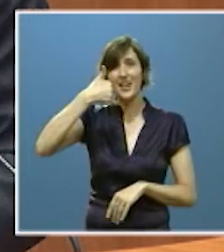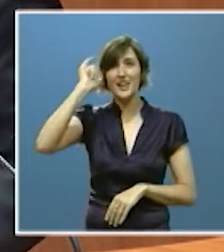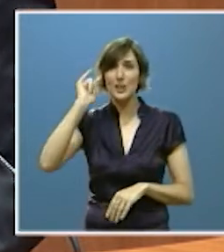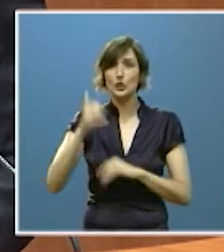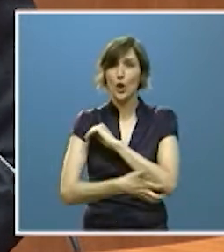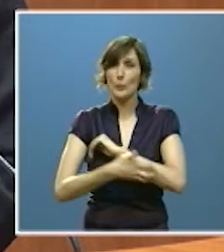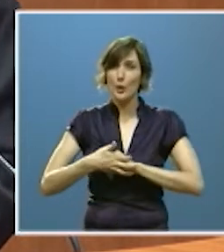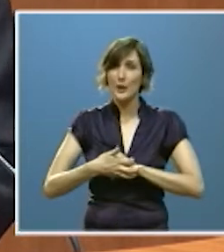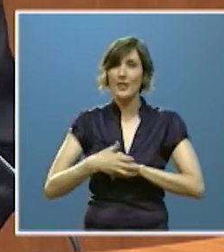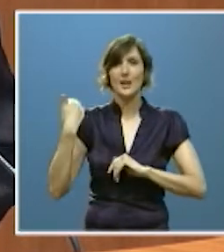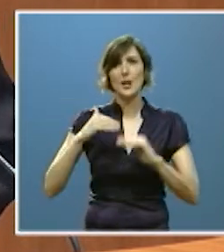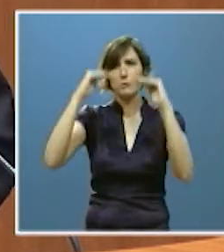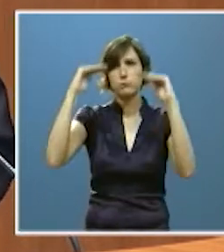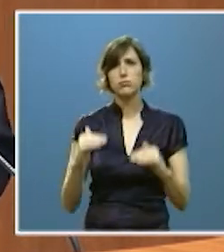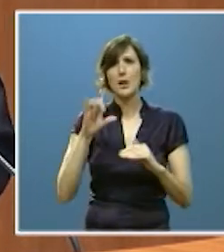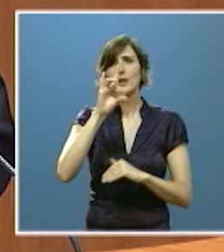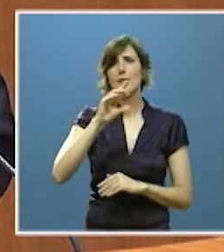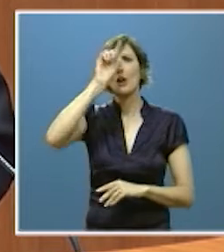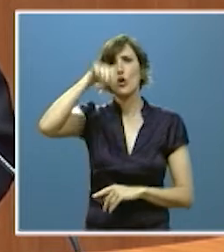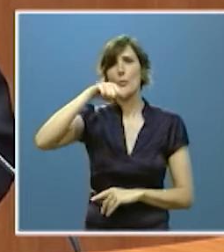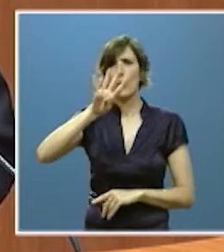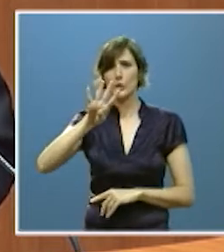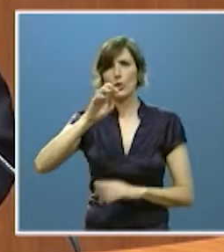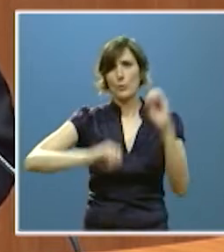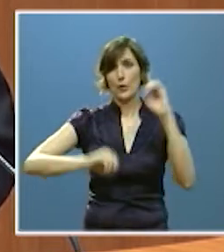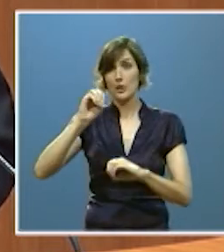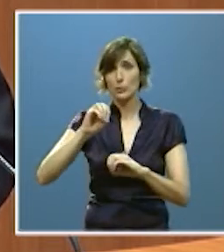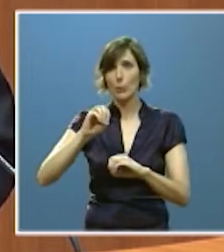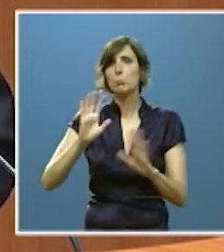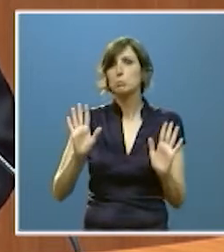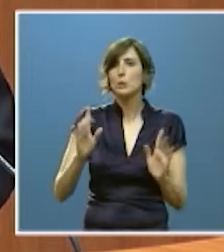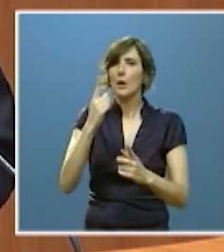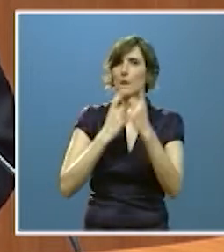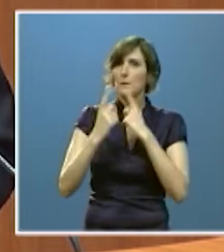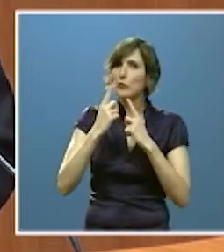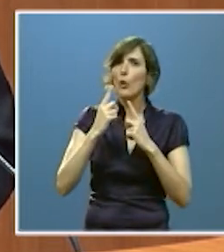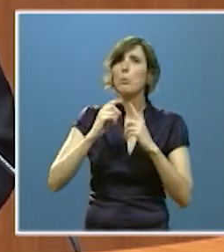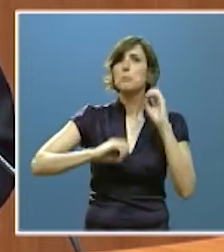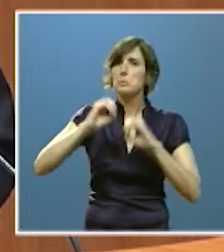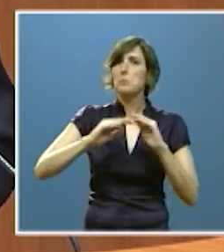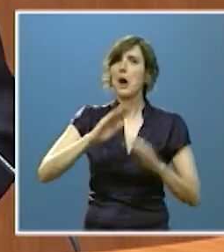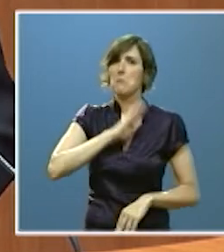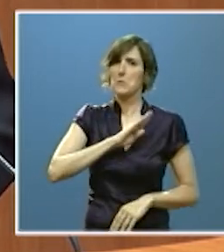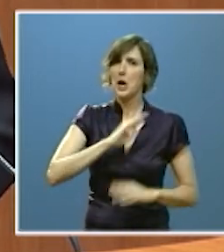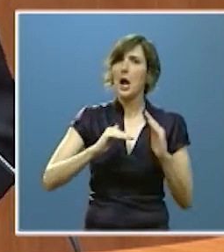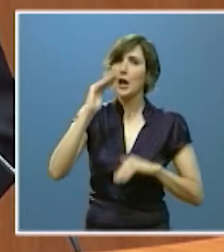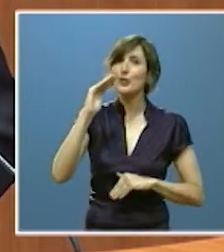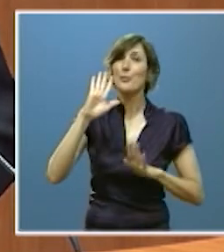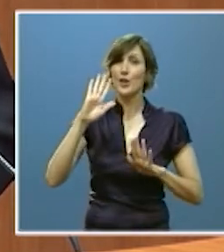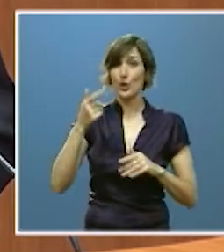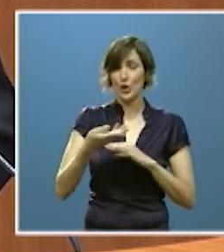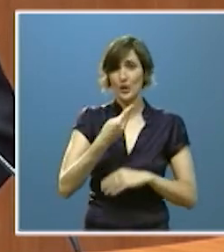hasta el 15,4% que es un dato alto pero sustancialmente mejor